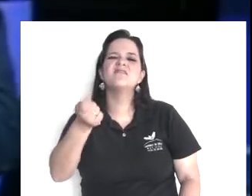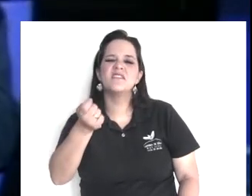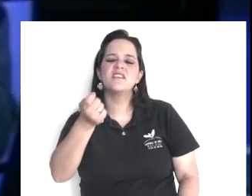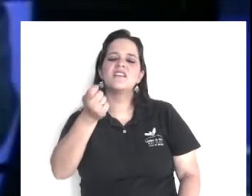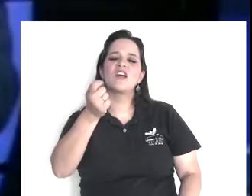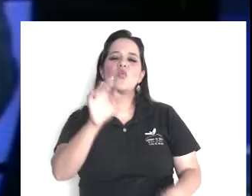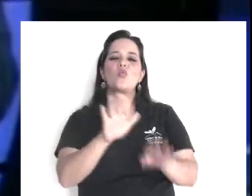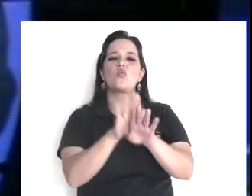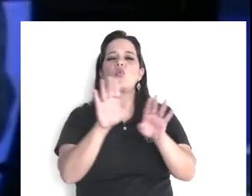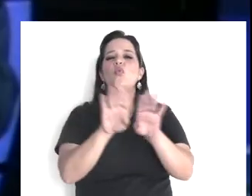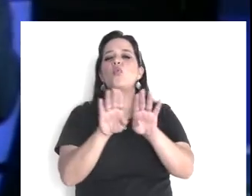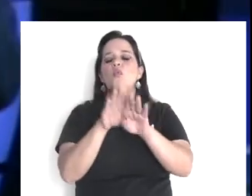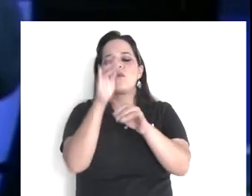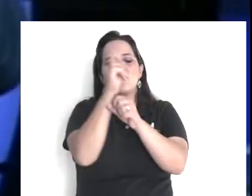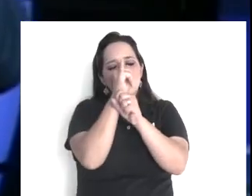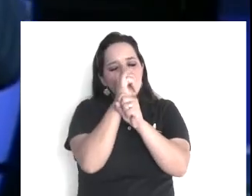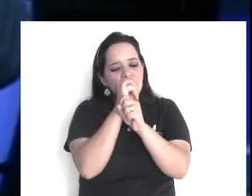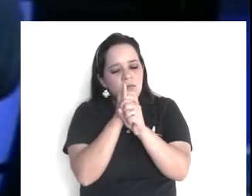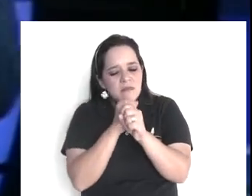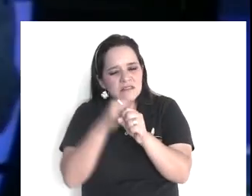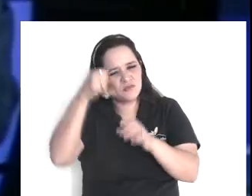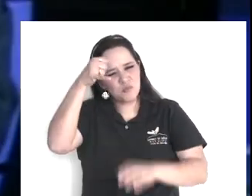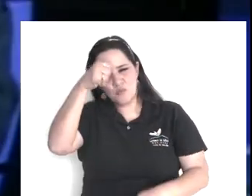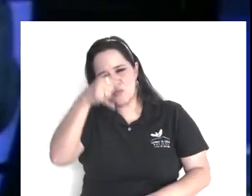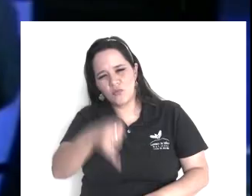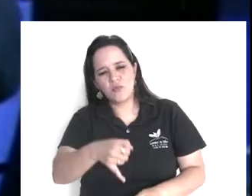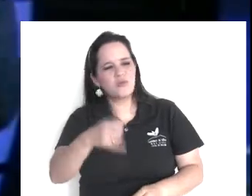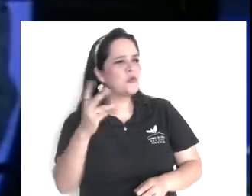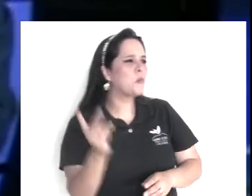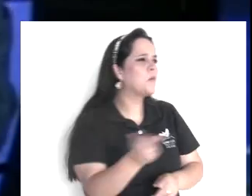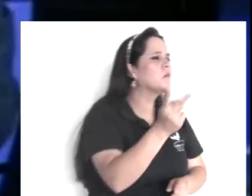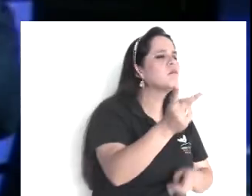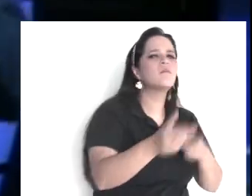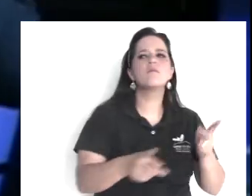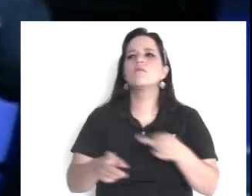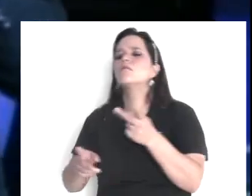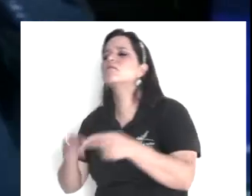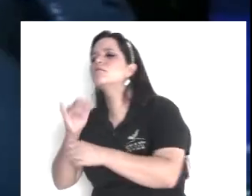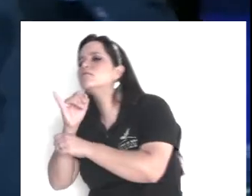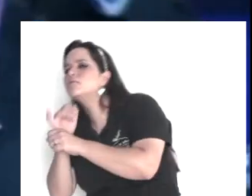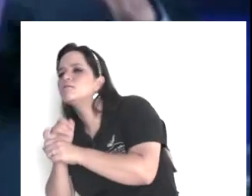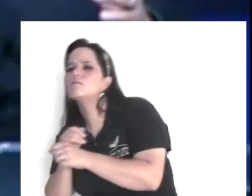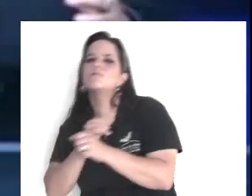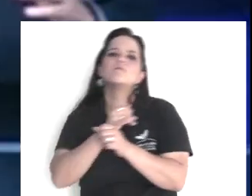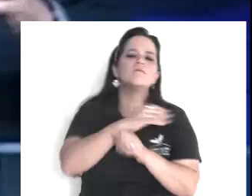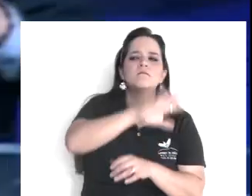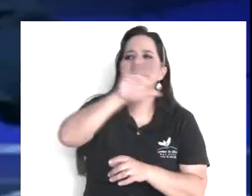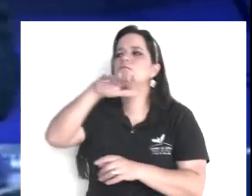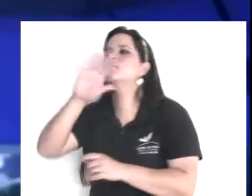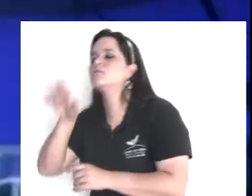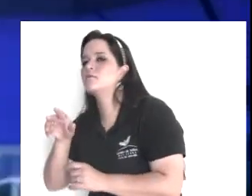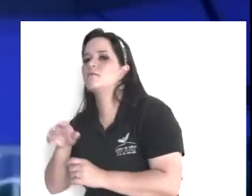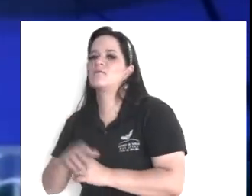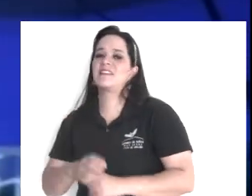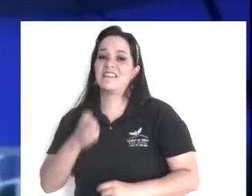preguntar, de manera, prudente, sabia, eso significa, inquirir,